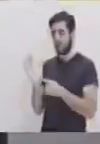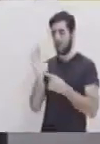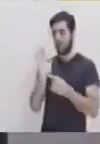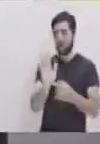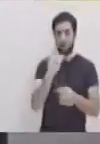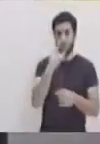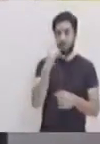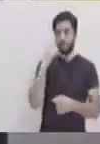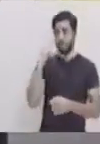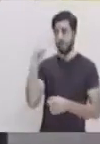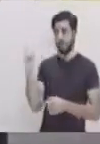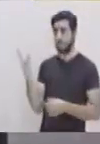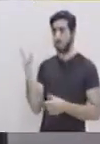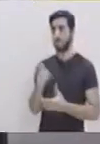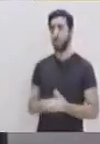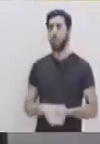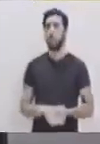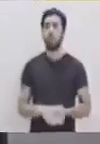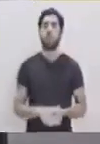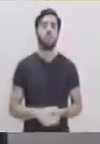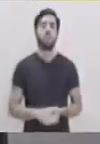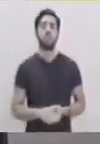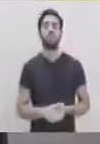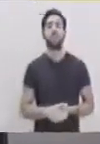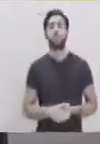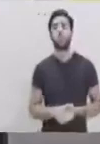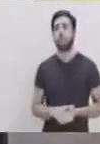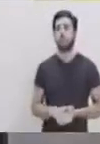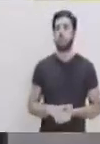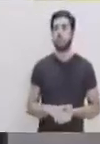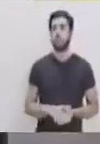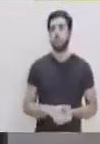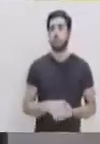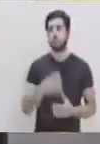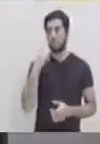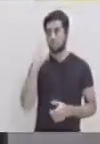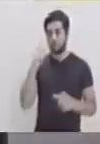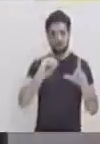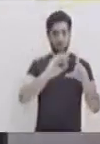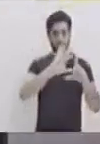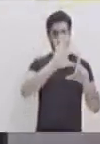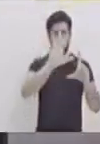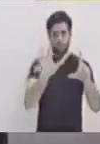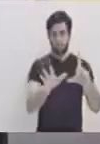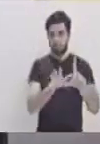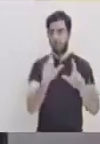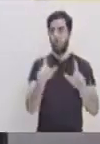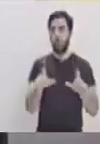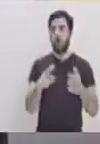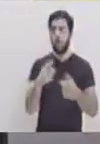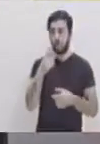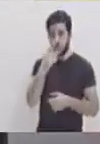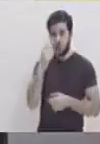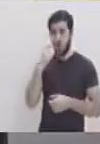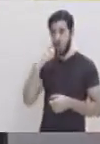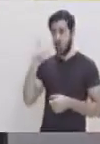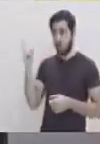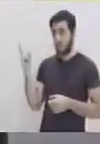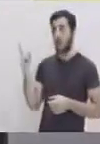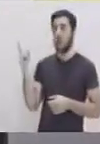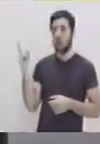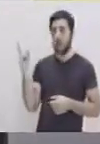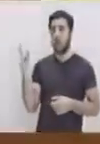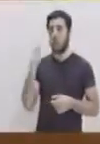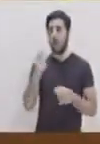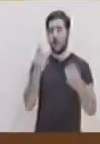vamos a trabajar en uno más avanzado el cual me permite tener cada uno de